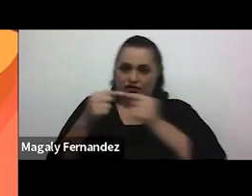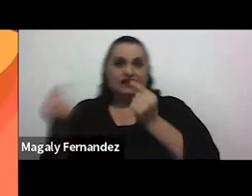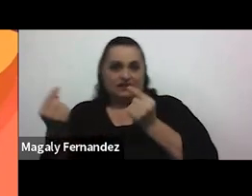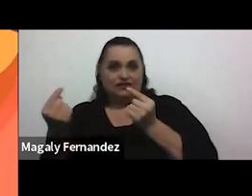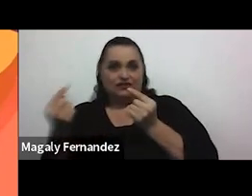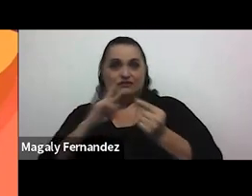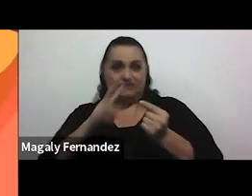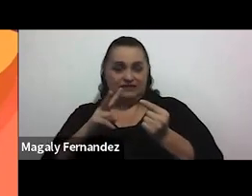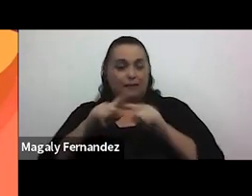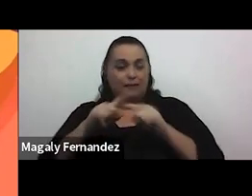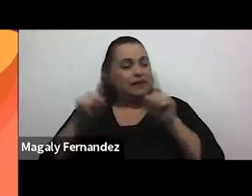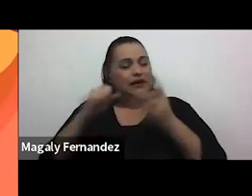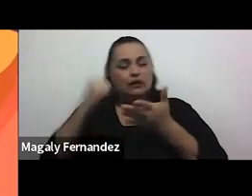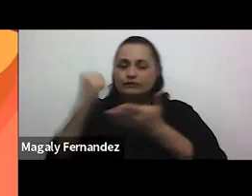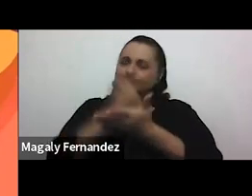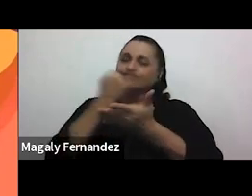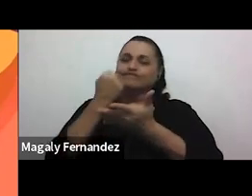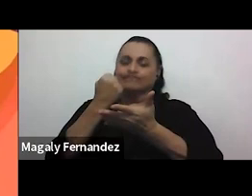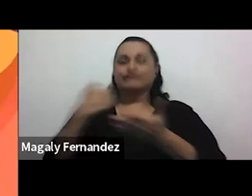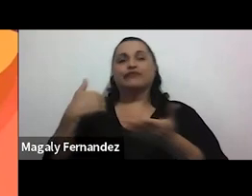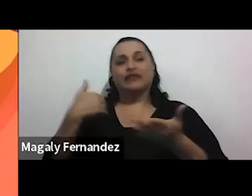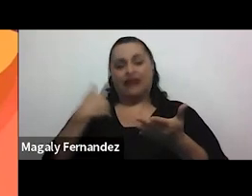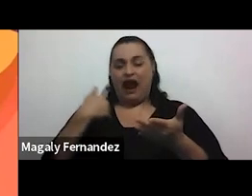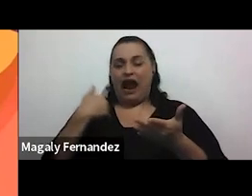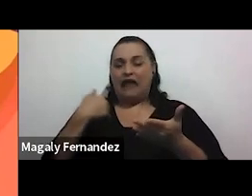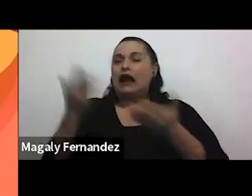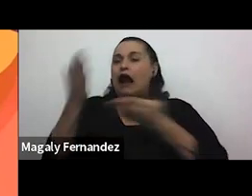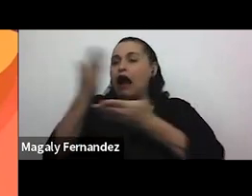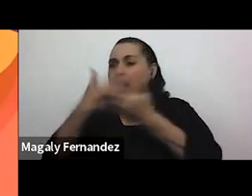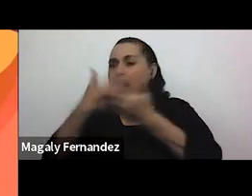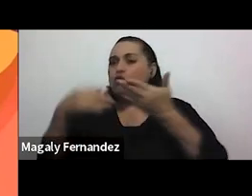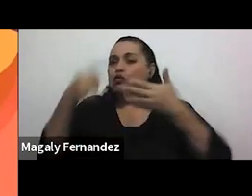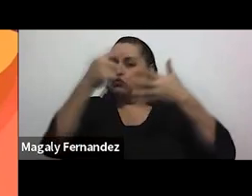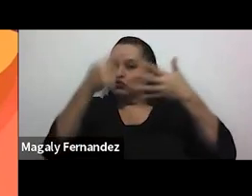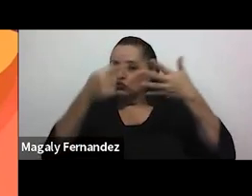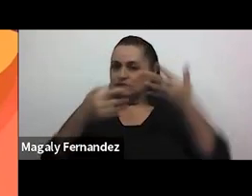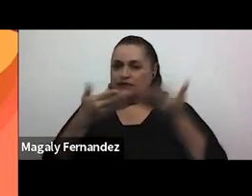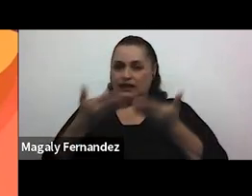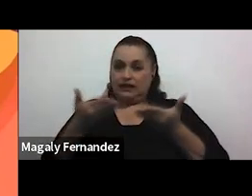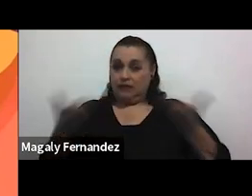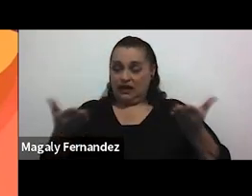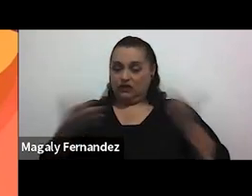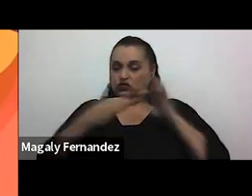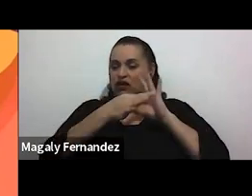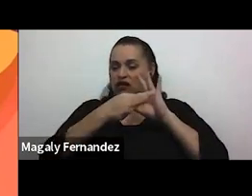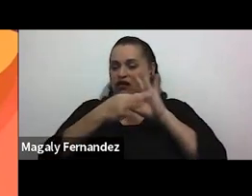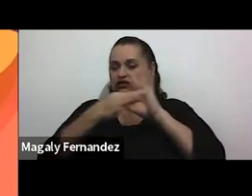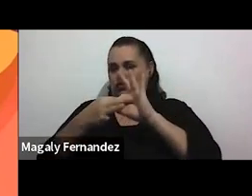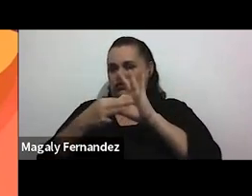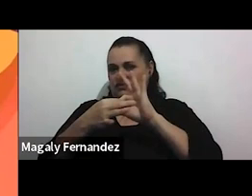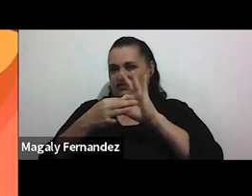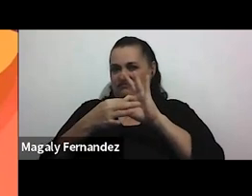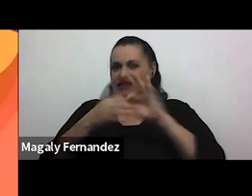lamentablemente hay ciertos elementos que han asociado una con la otra.